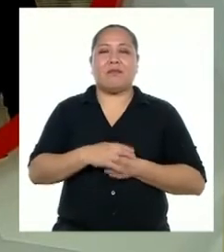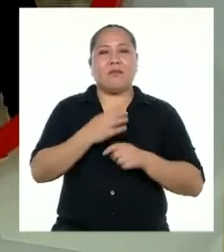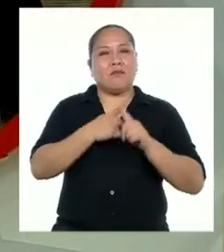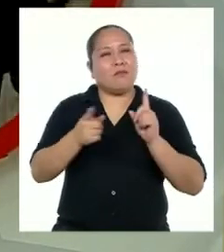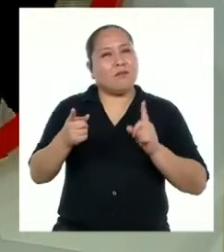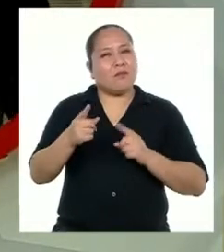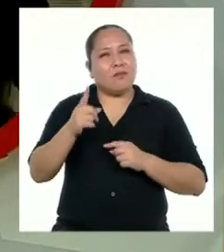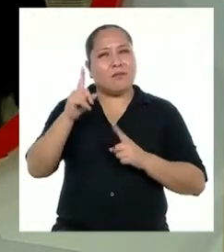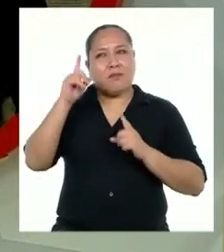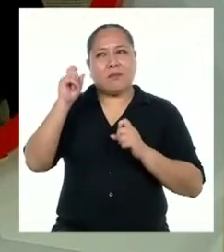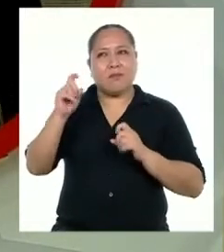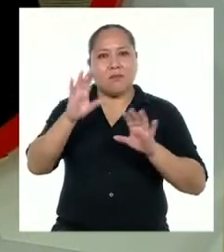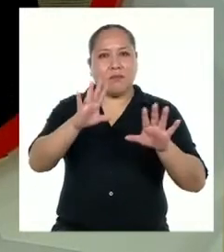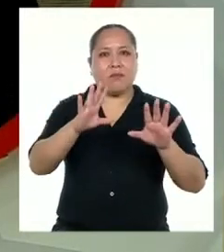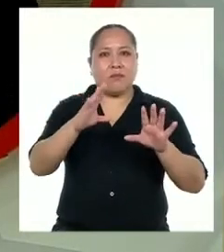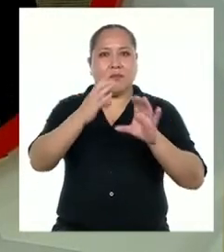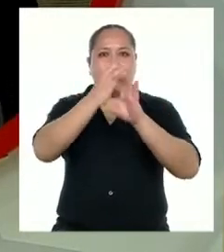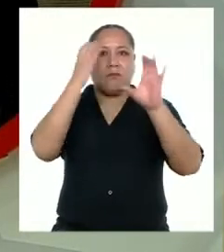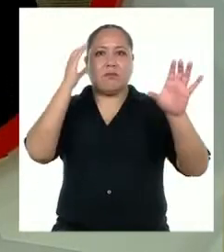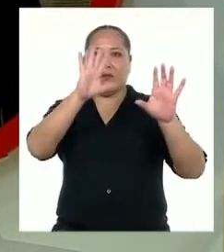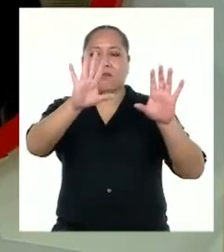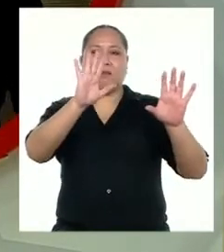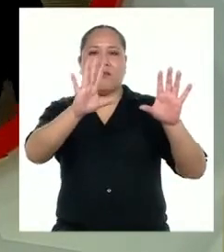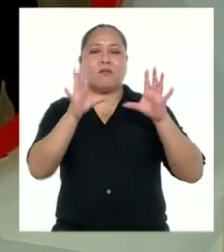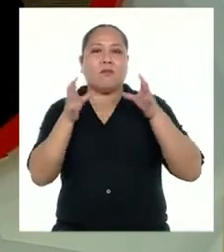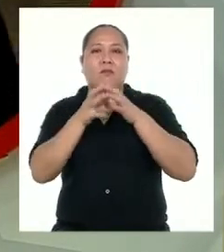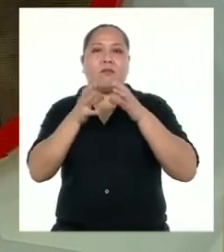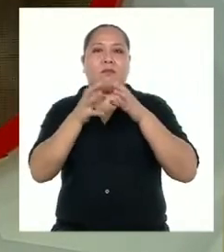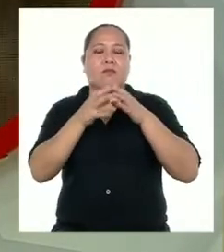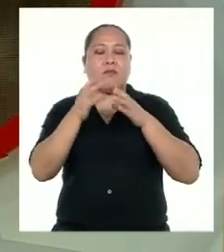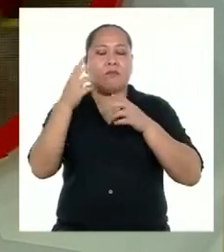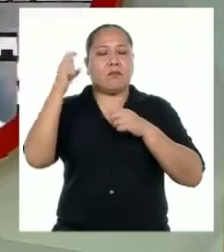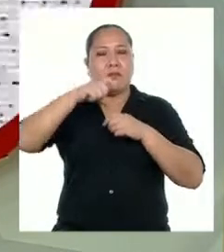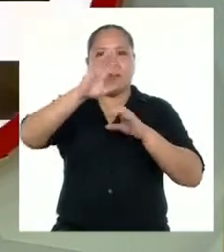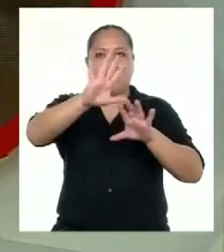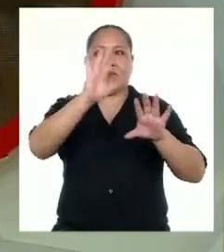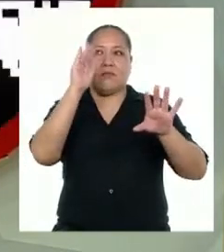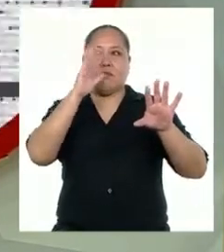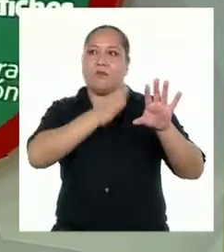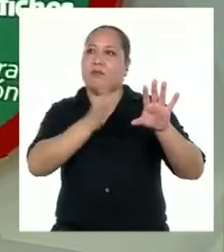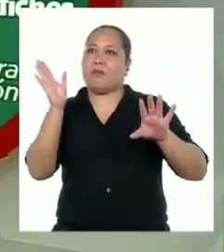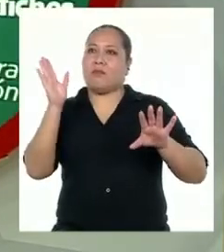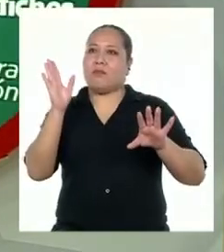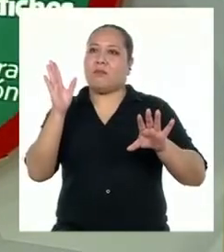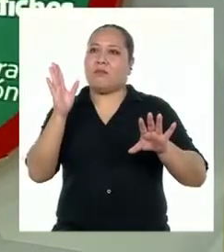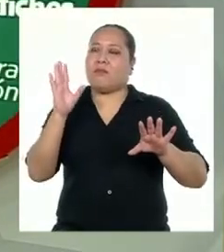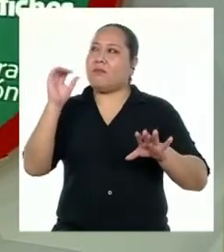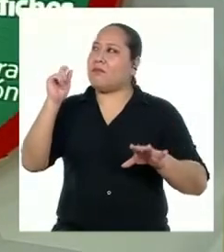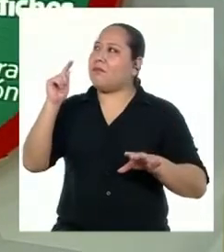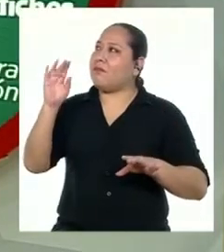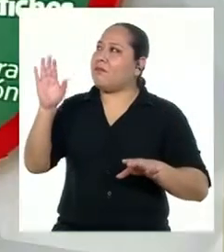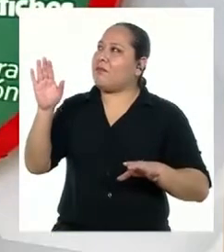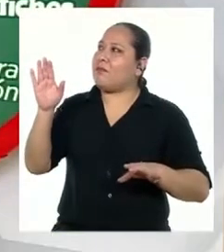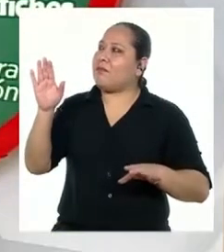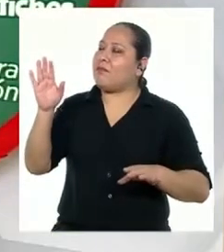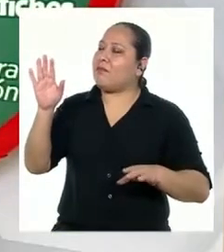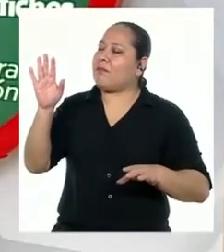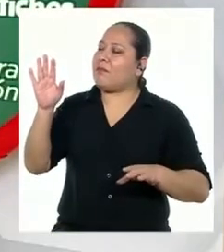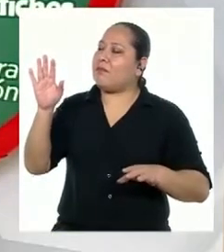tengo una pregunta. Creo que mi colectivo me necesita. Hasta pronto, Yaremis. Debo irme. ¡Atoj! ¡Espera!